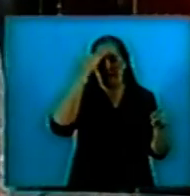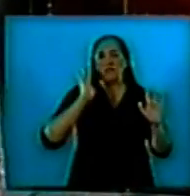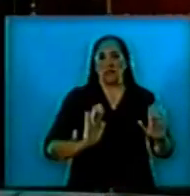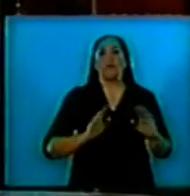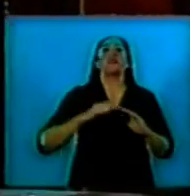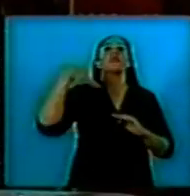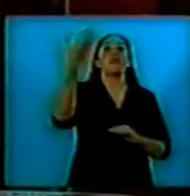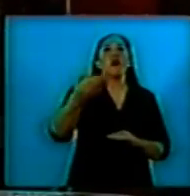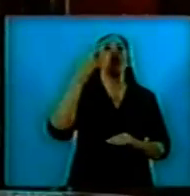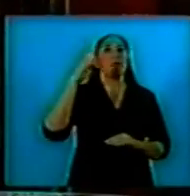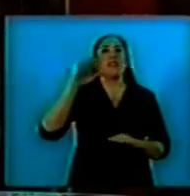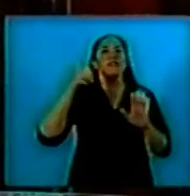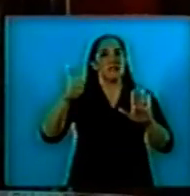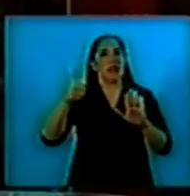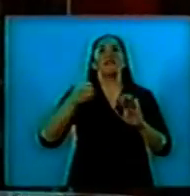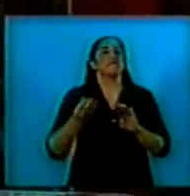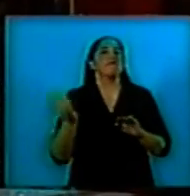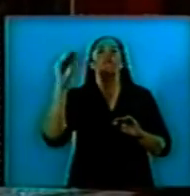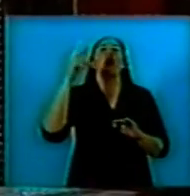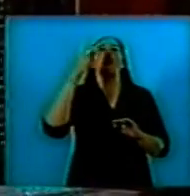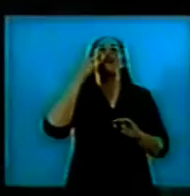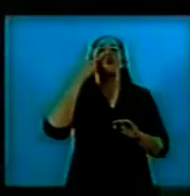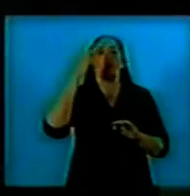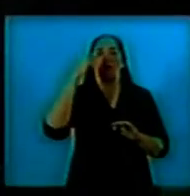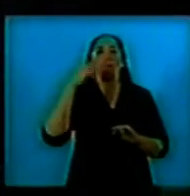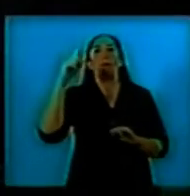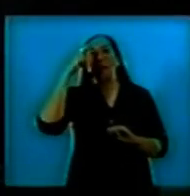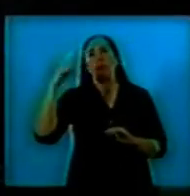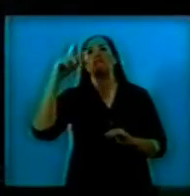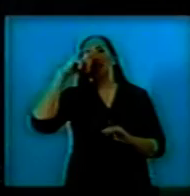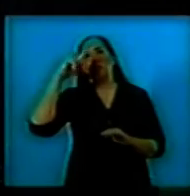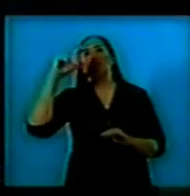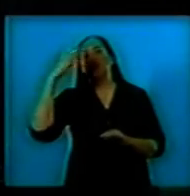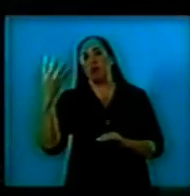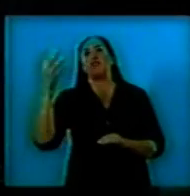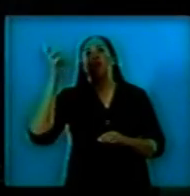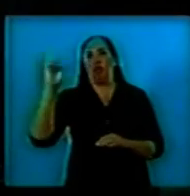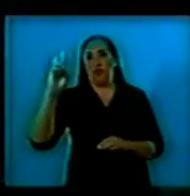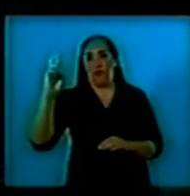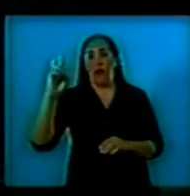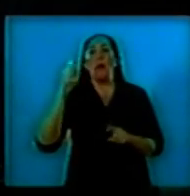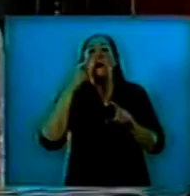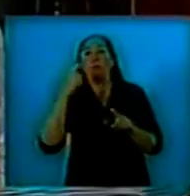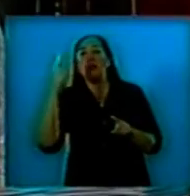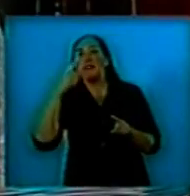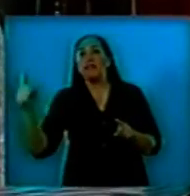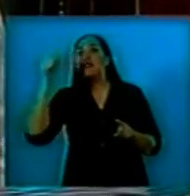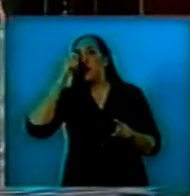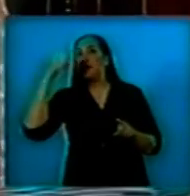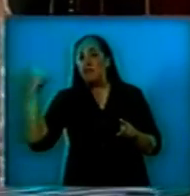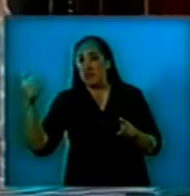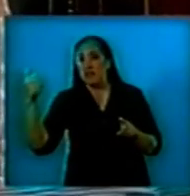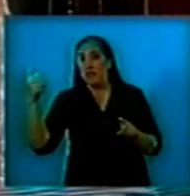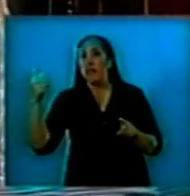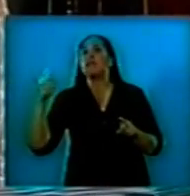de 9.000 millones pasamos a 2.564 millones de dólares y apenas 1.126 en